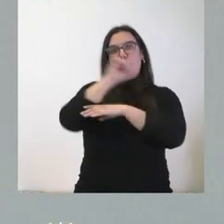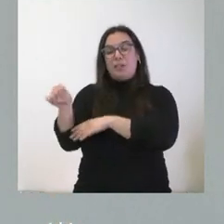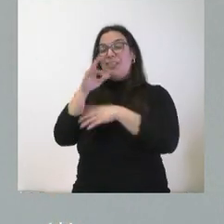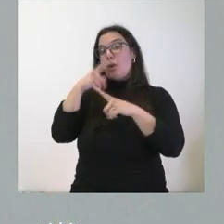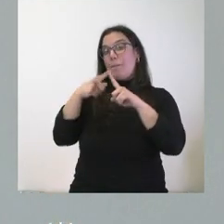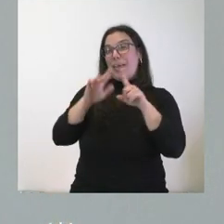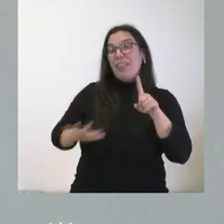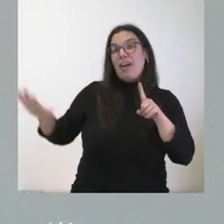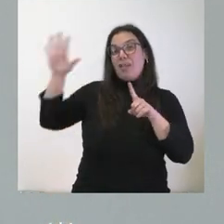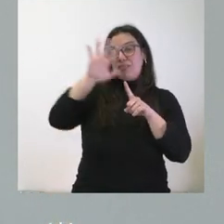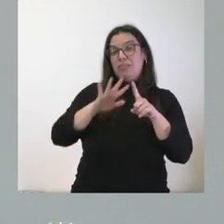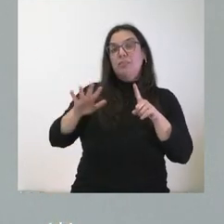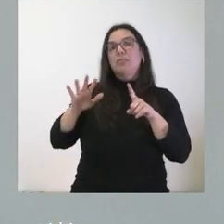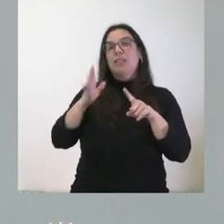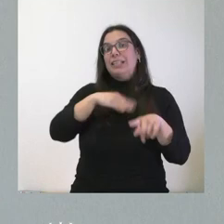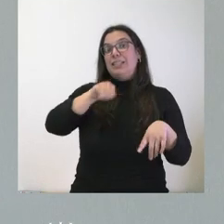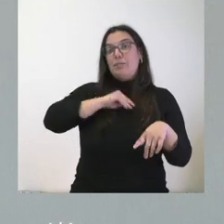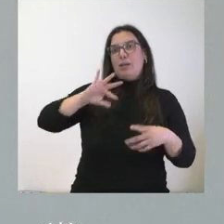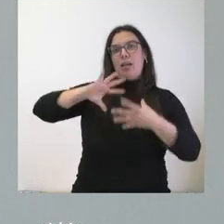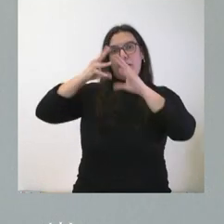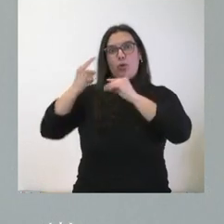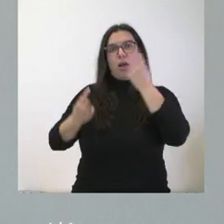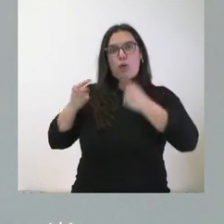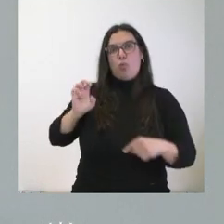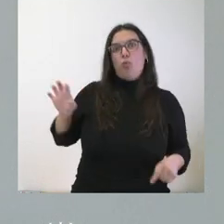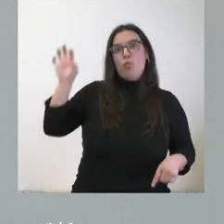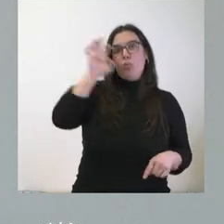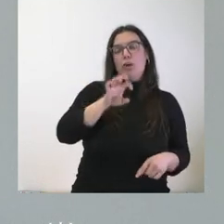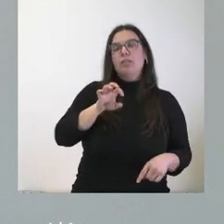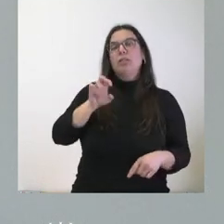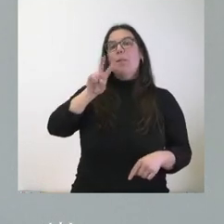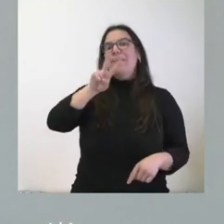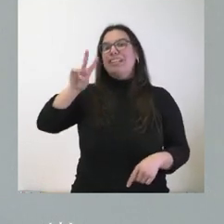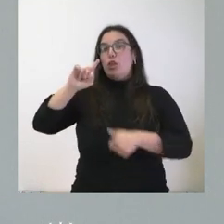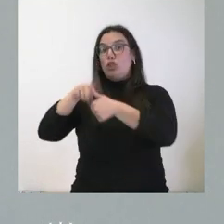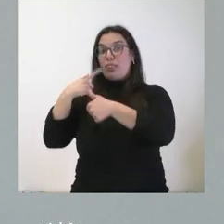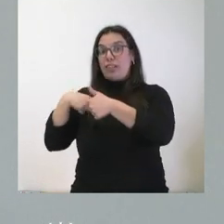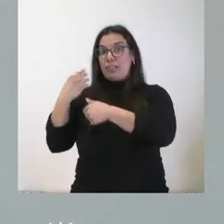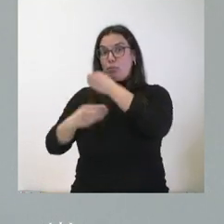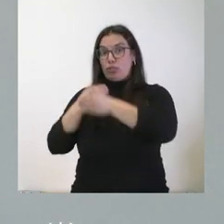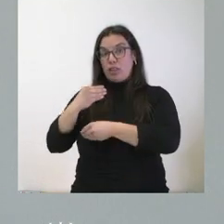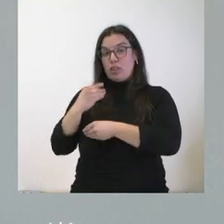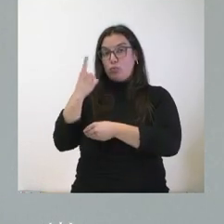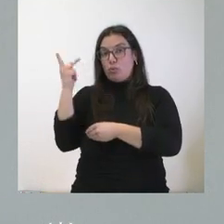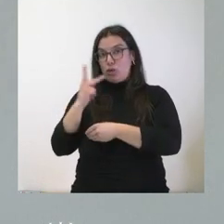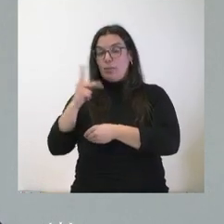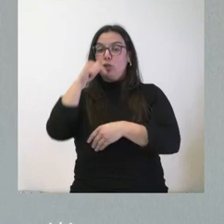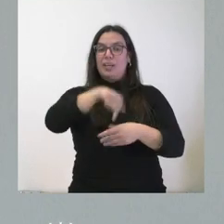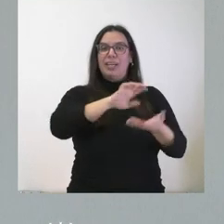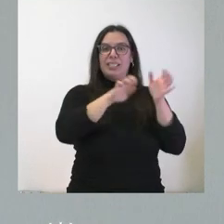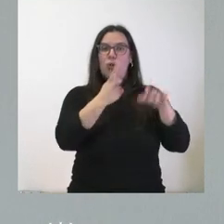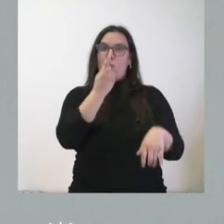las comunidades autónomas de España, tras estas adaptaciones de algunas comunidades autónomas, se ha situado en 22 céntimos el kilómetro. En Castilla y León